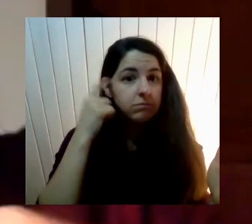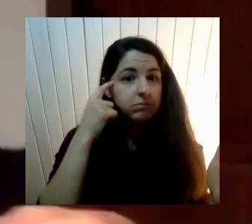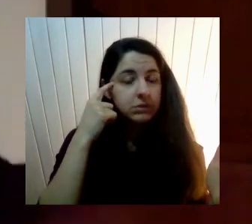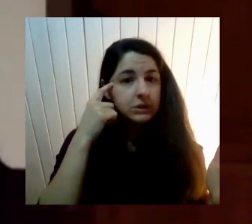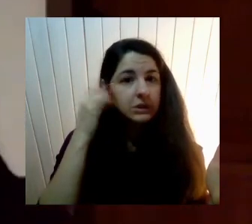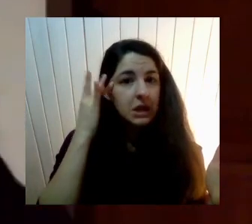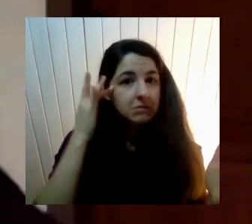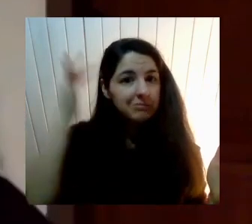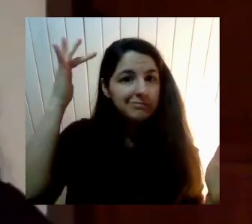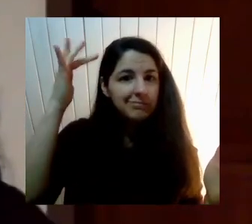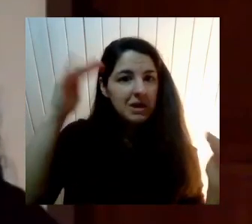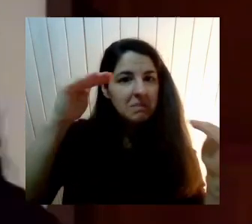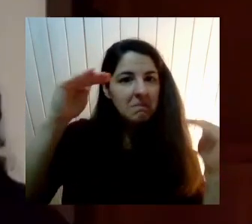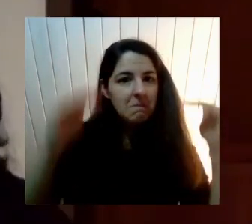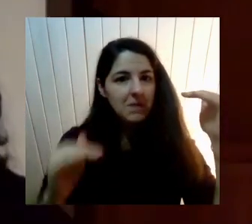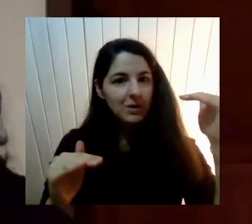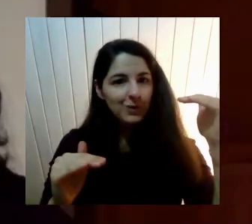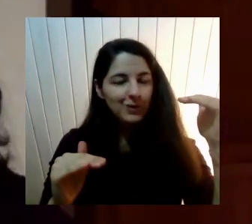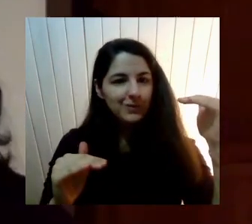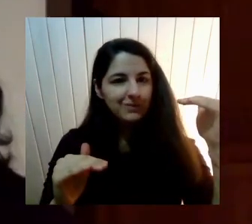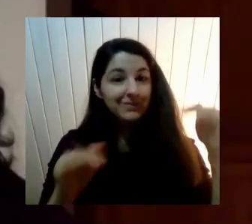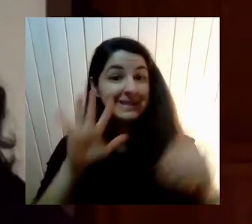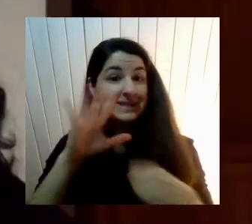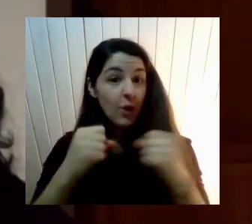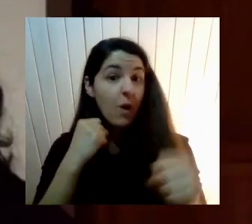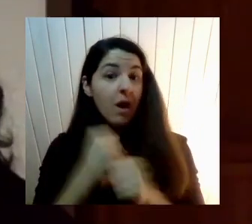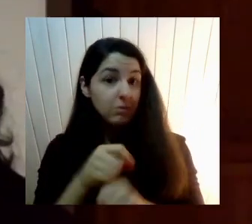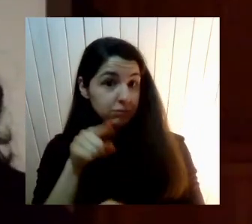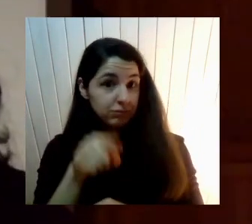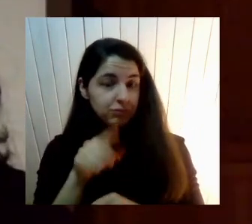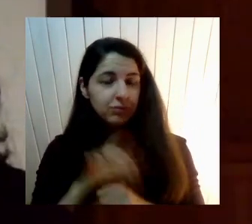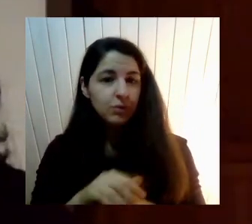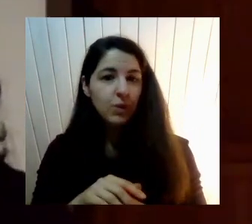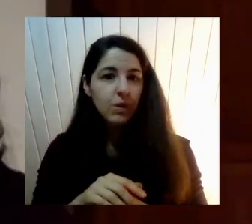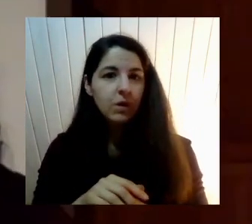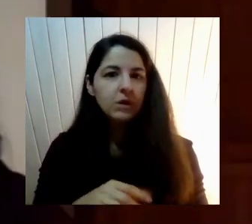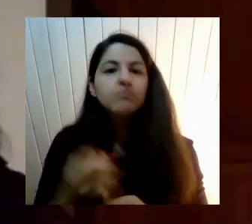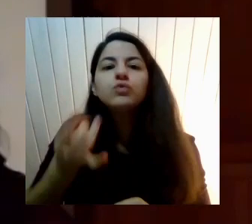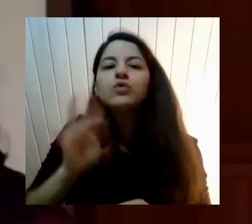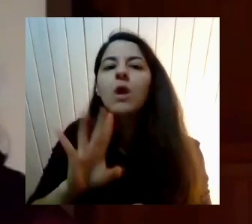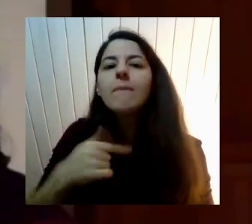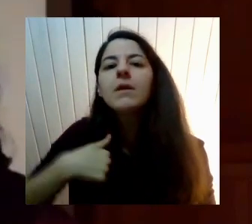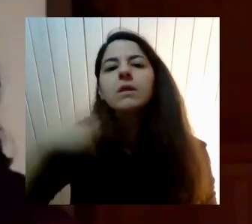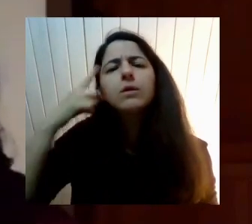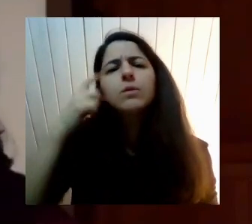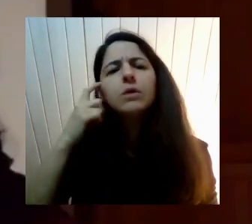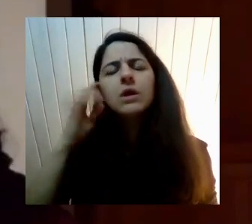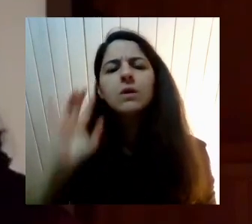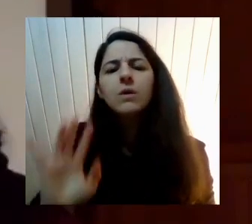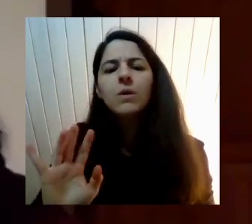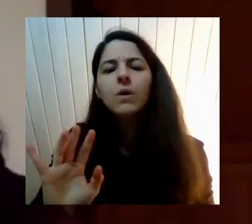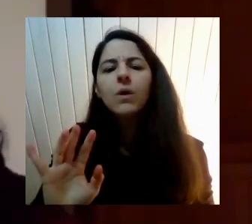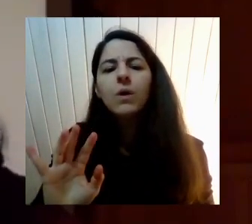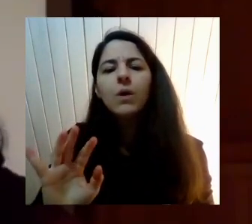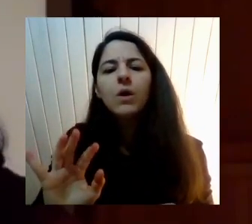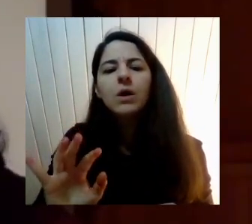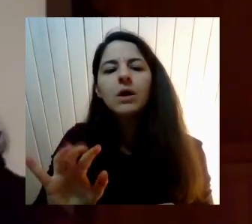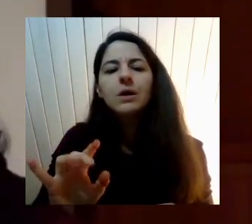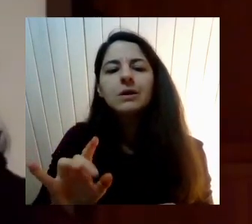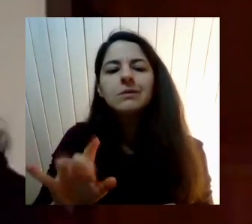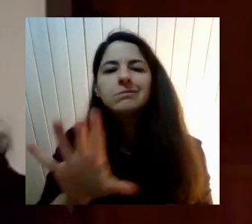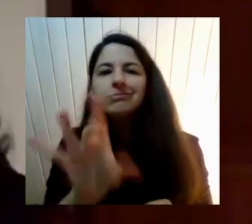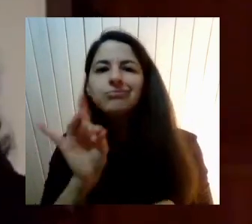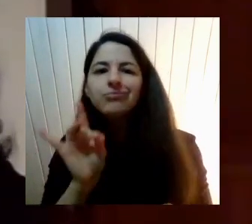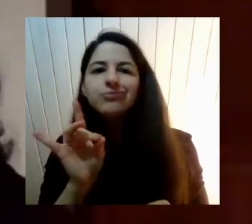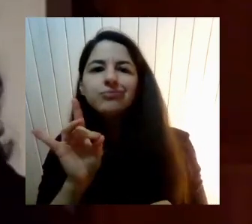A los cinco años ¿Ya? Y no tan solo Creo yo Es la distinción De género Sino que también Tiene que ver